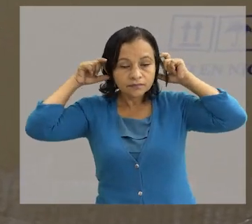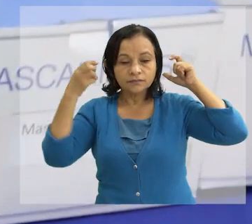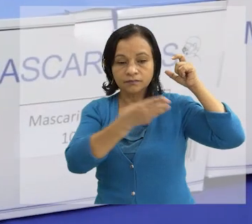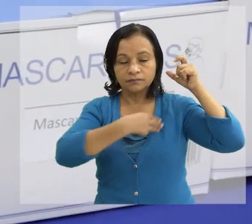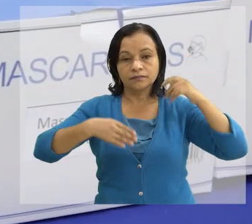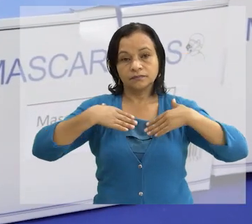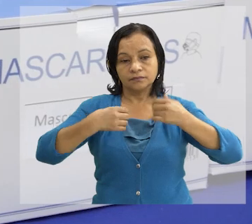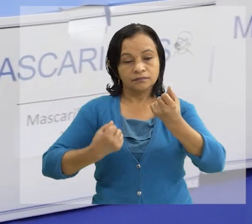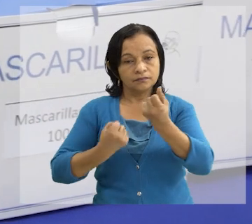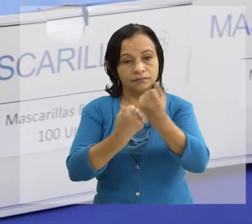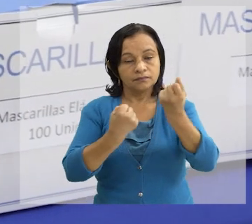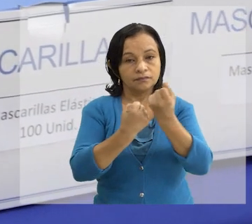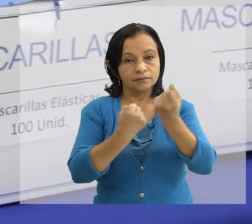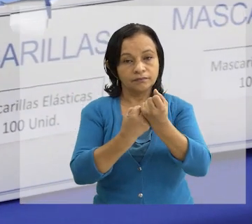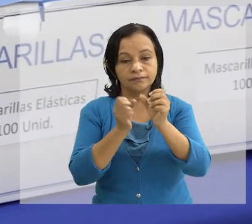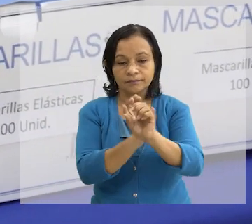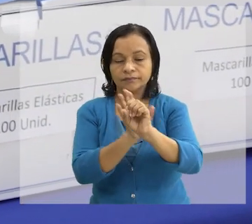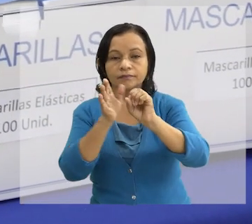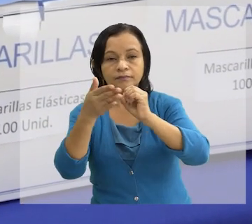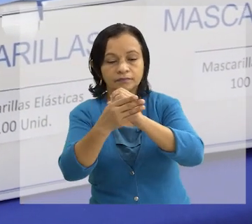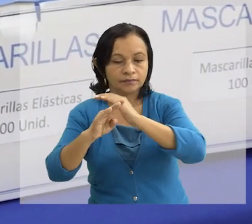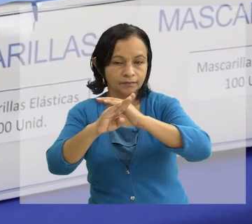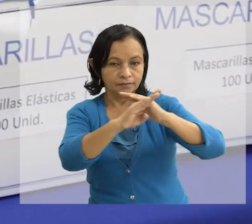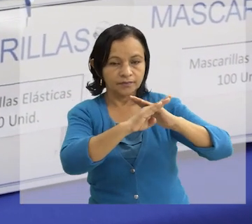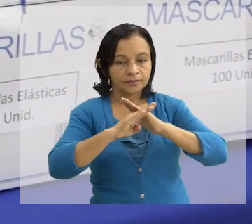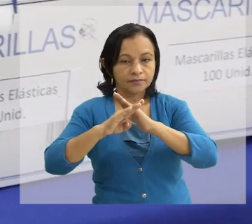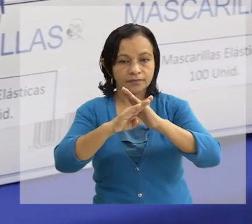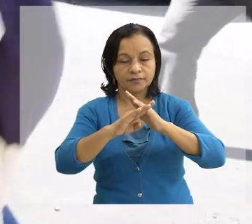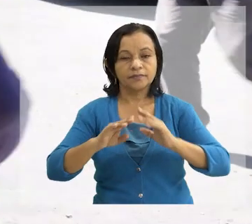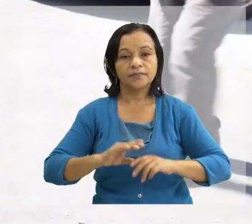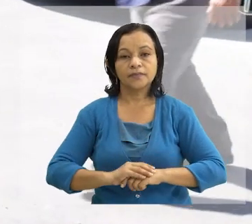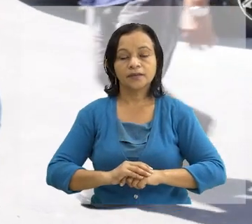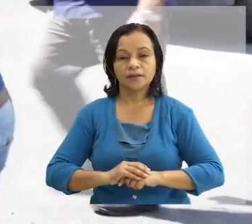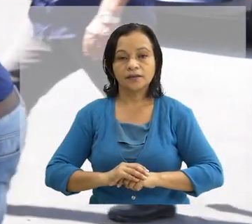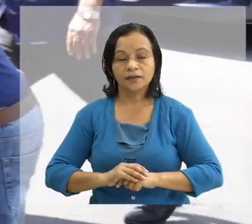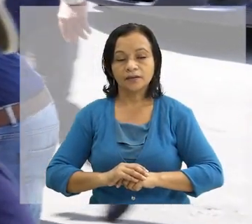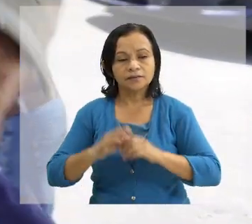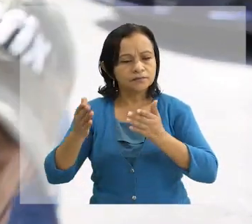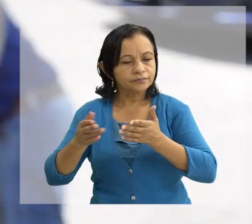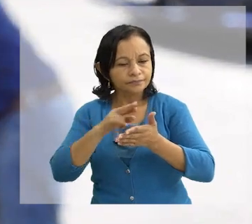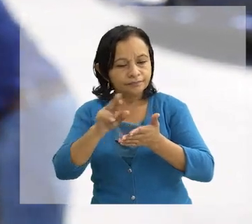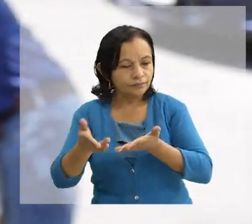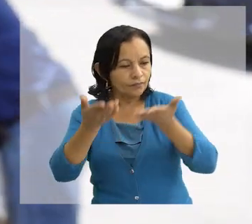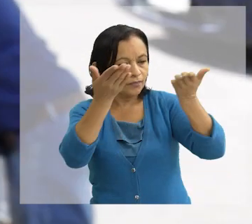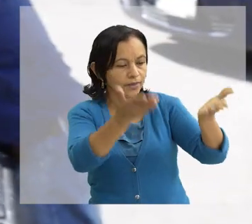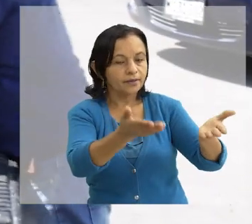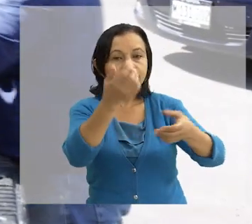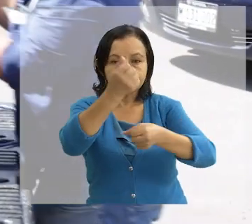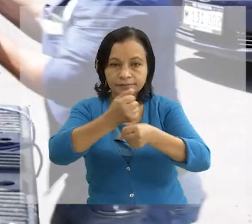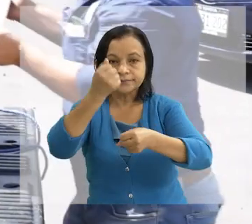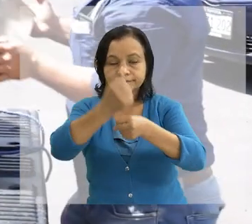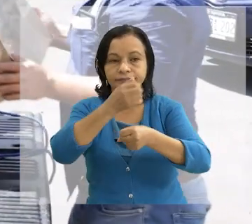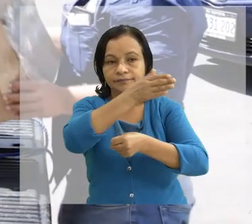de Salud En apoyo a la lucha integral para la prevención de la COVID-19 La donación es producto de la gestión de